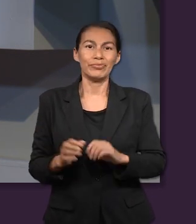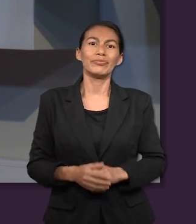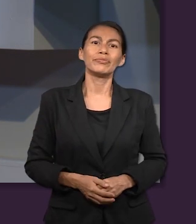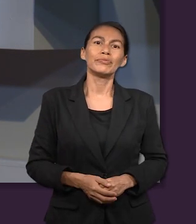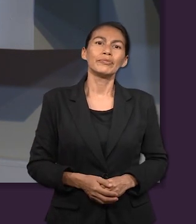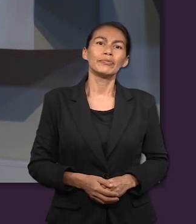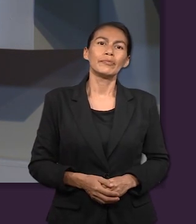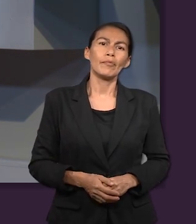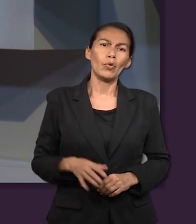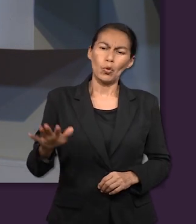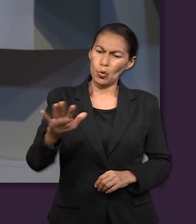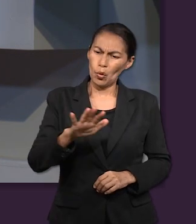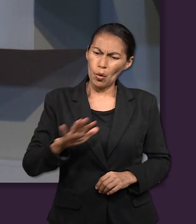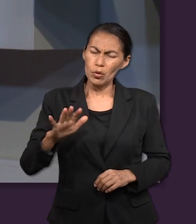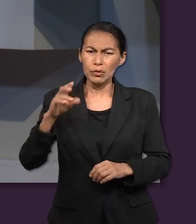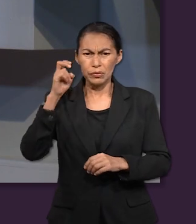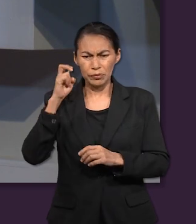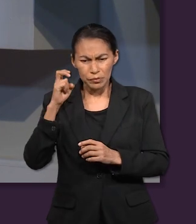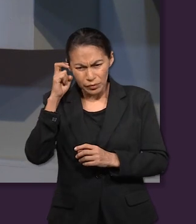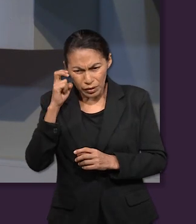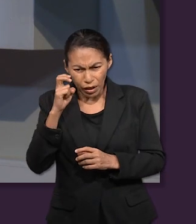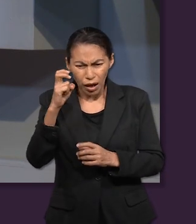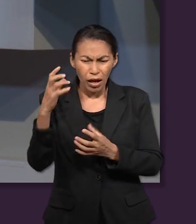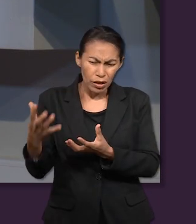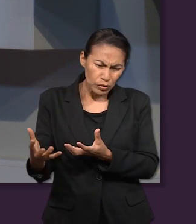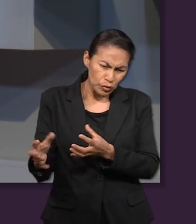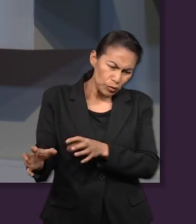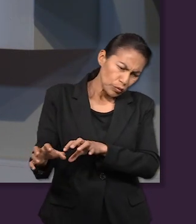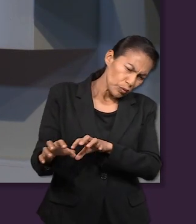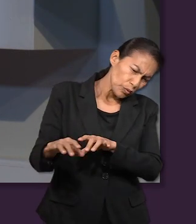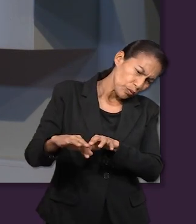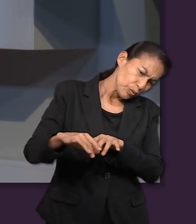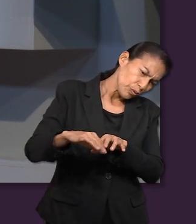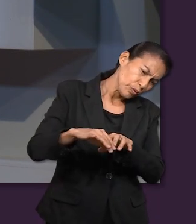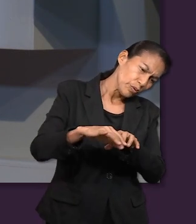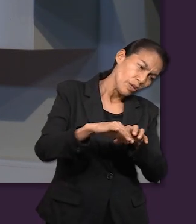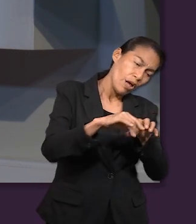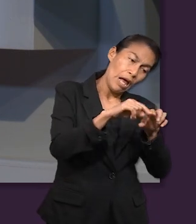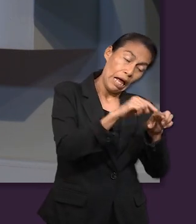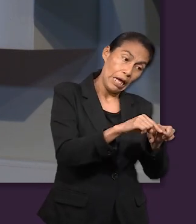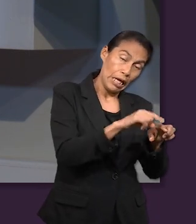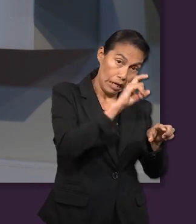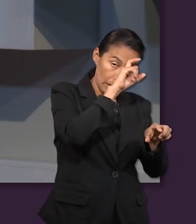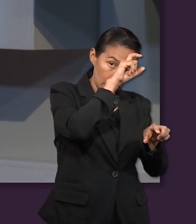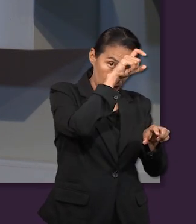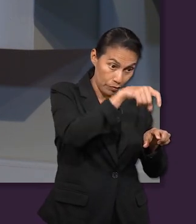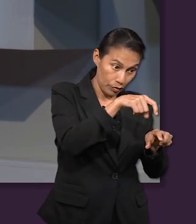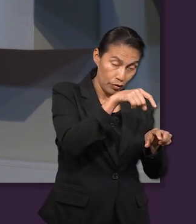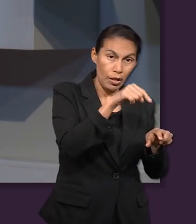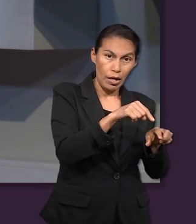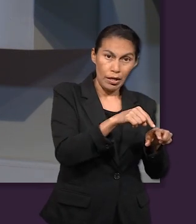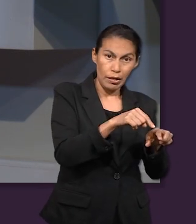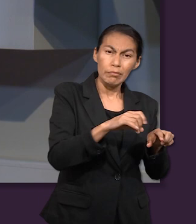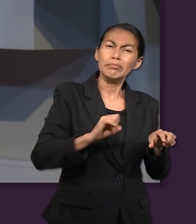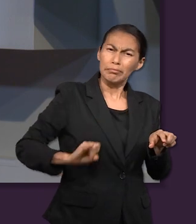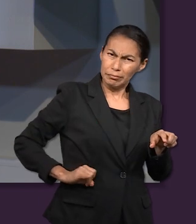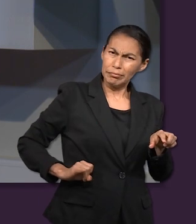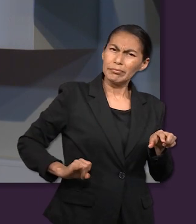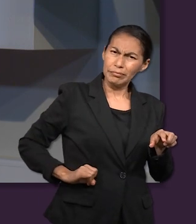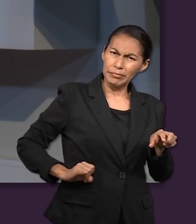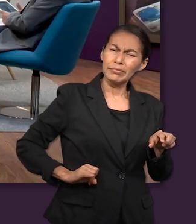había estado por ahí. Y pues viajaron y una vez que llegaron a Egipto,